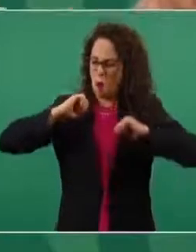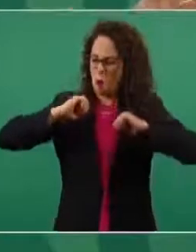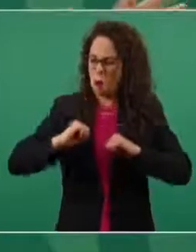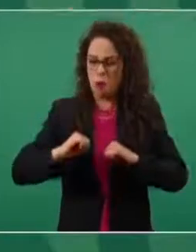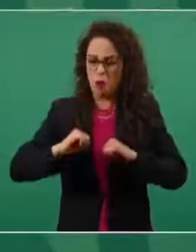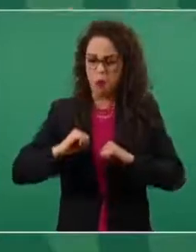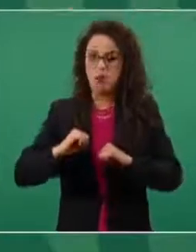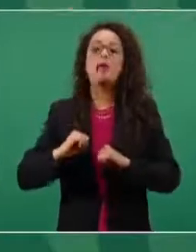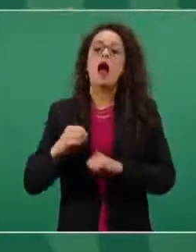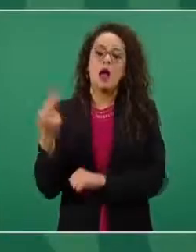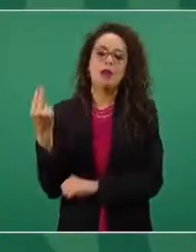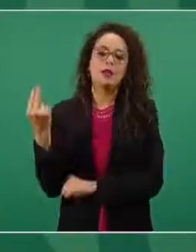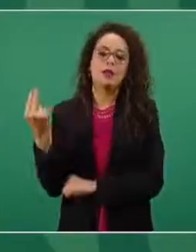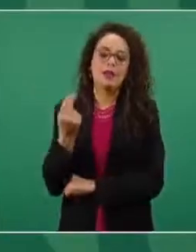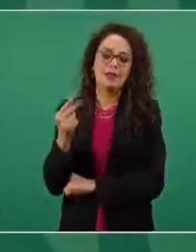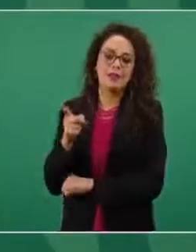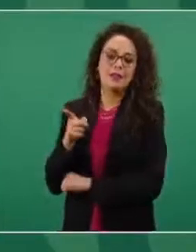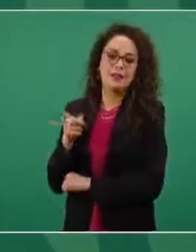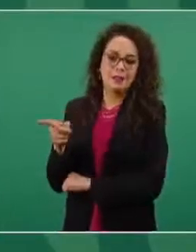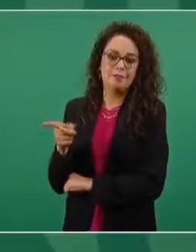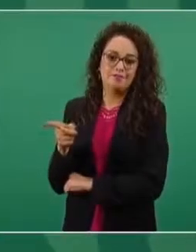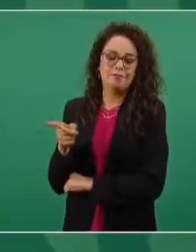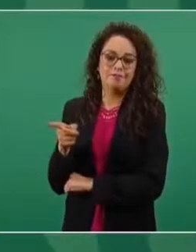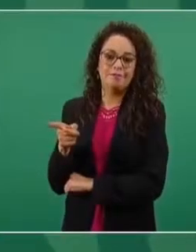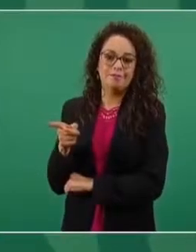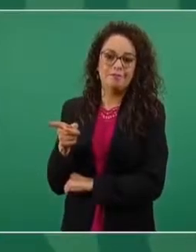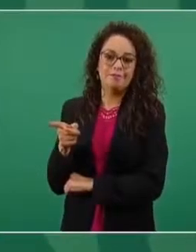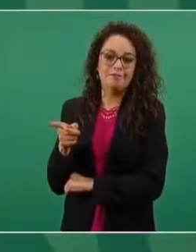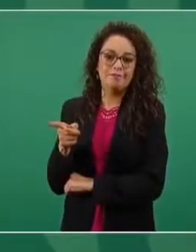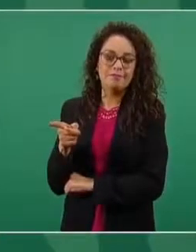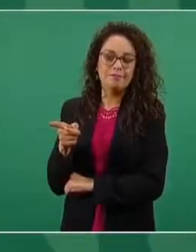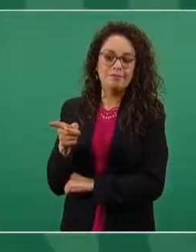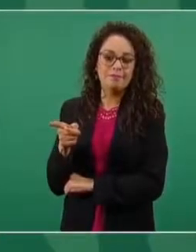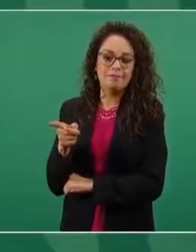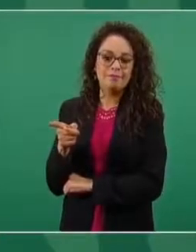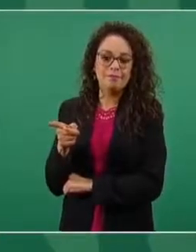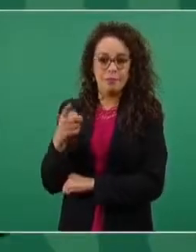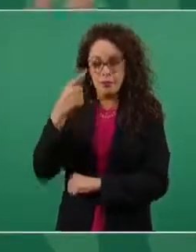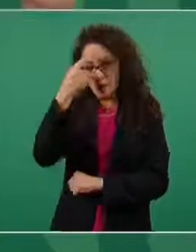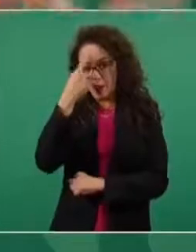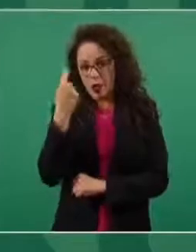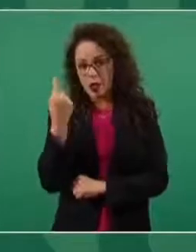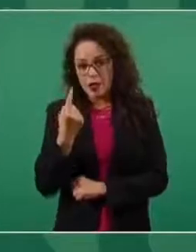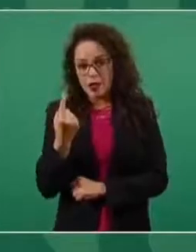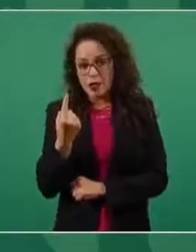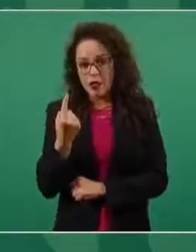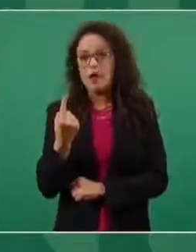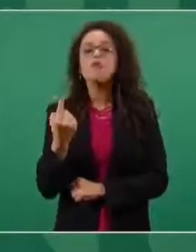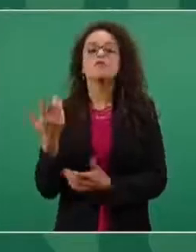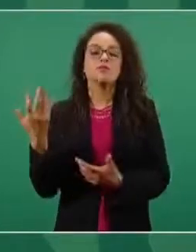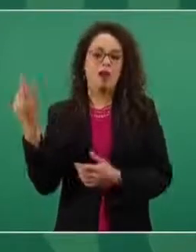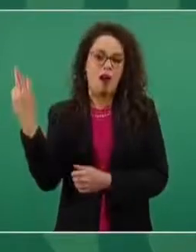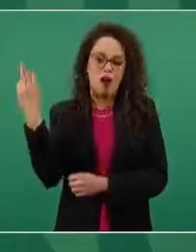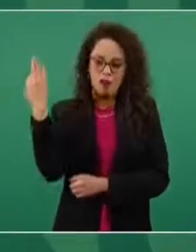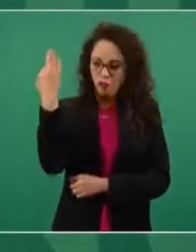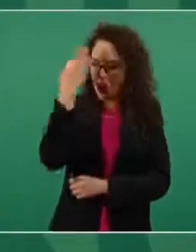necesitaba para hacer los fraudes,